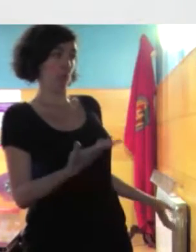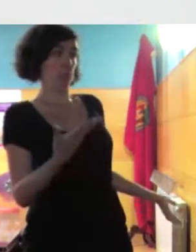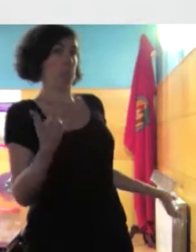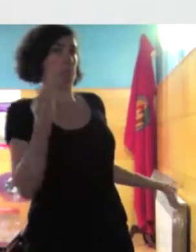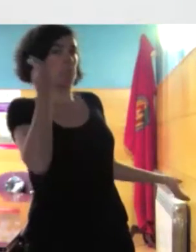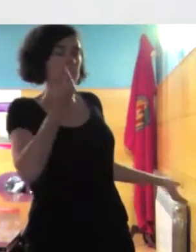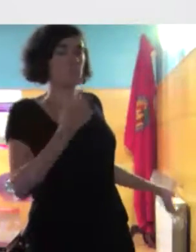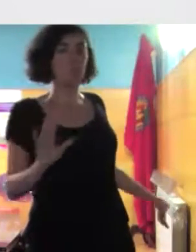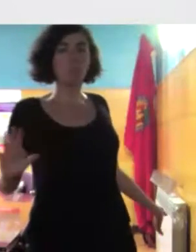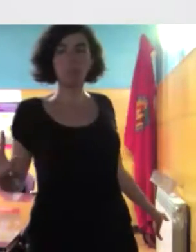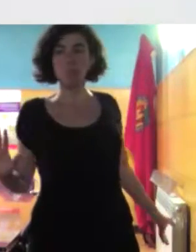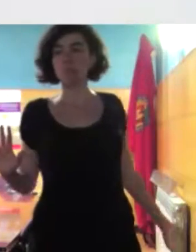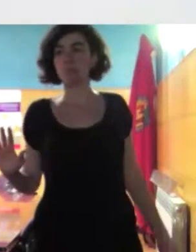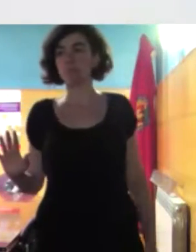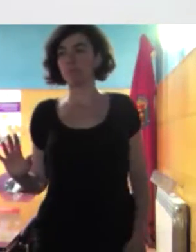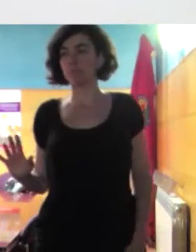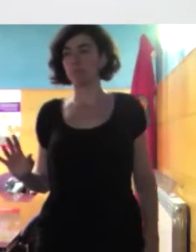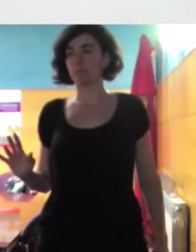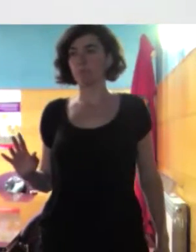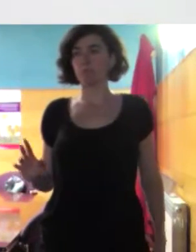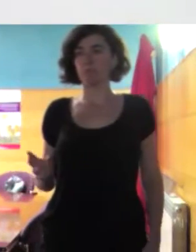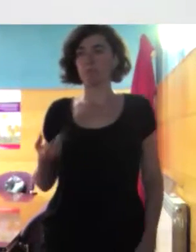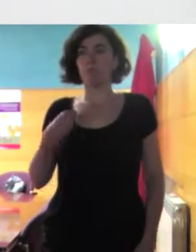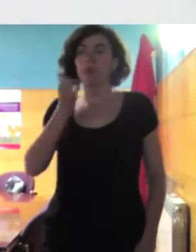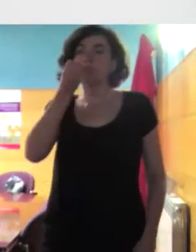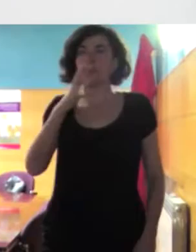y te agradezco el comentario la reflexión que has hecho